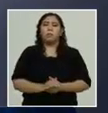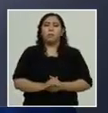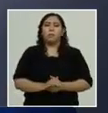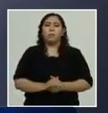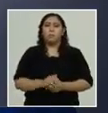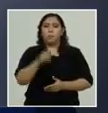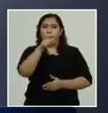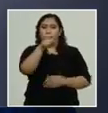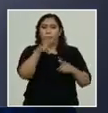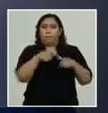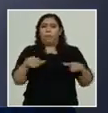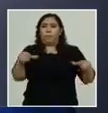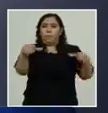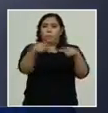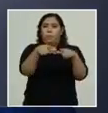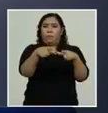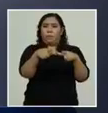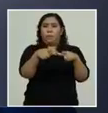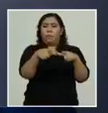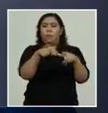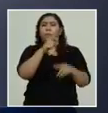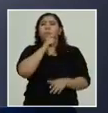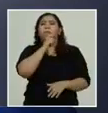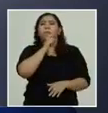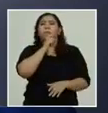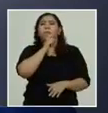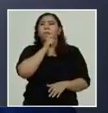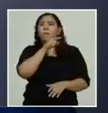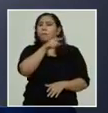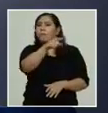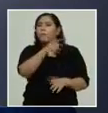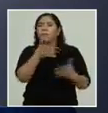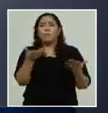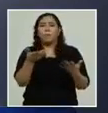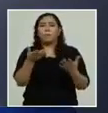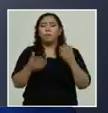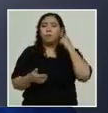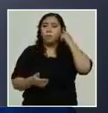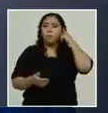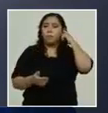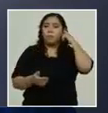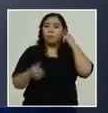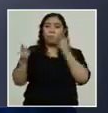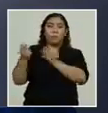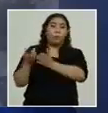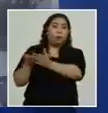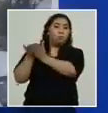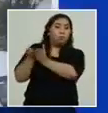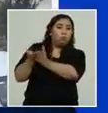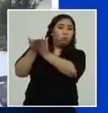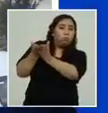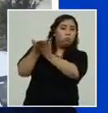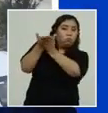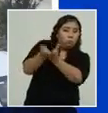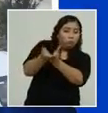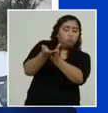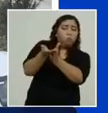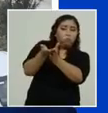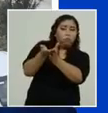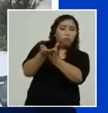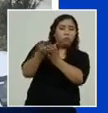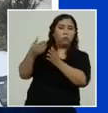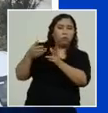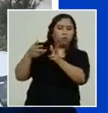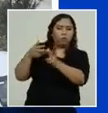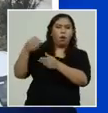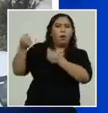hay que hacerse un lado para que puedan llegar esas lanchas y en ese apoyo lo que es en